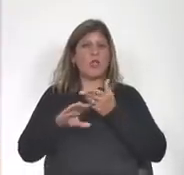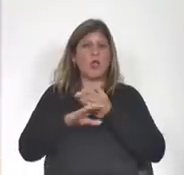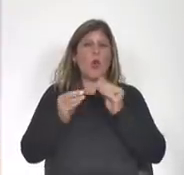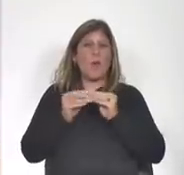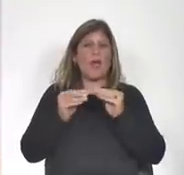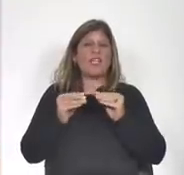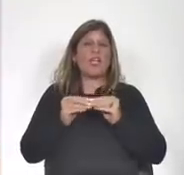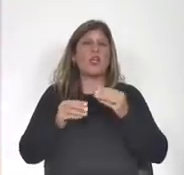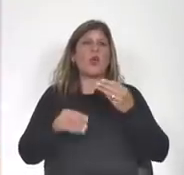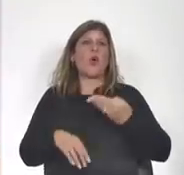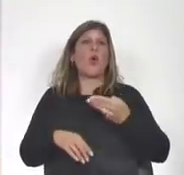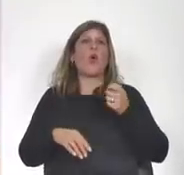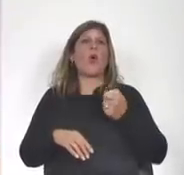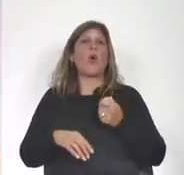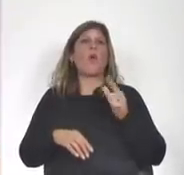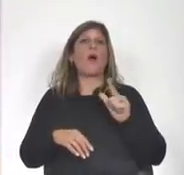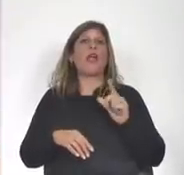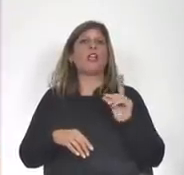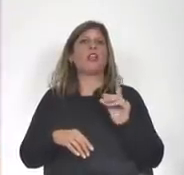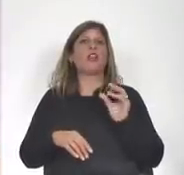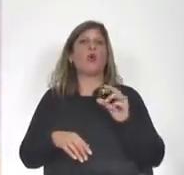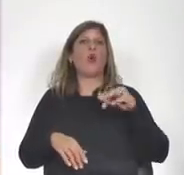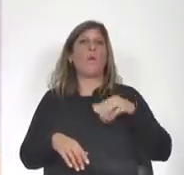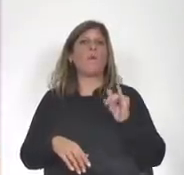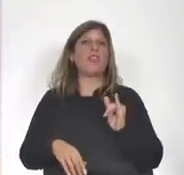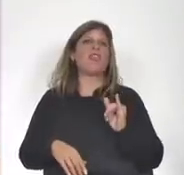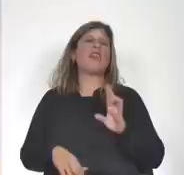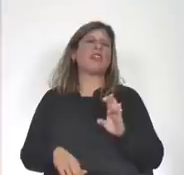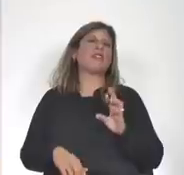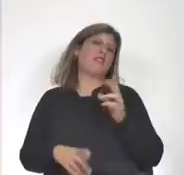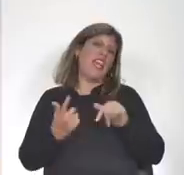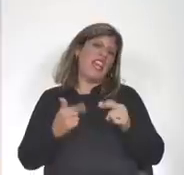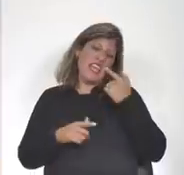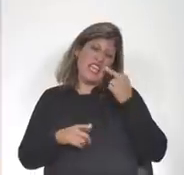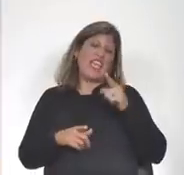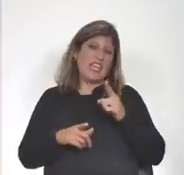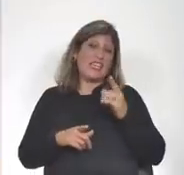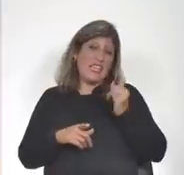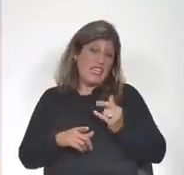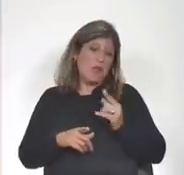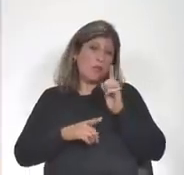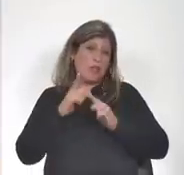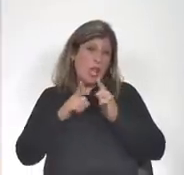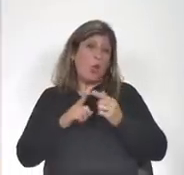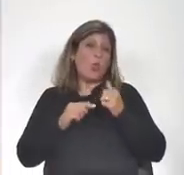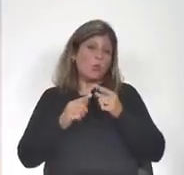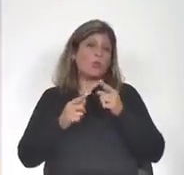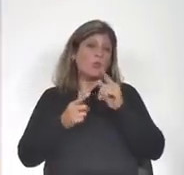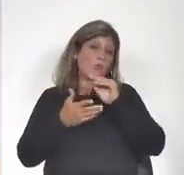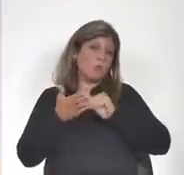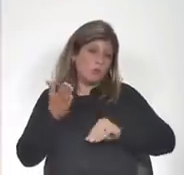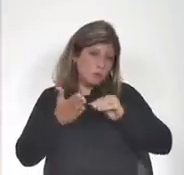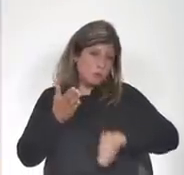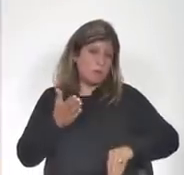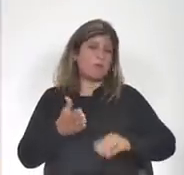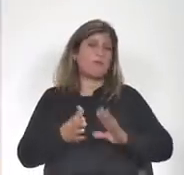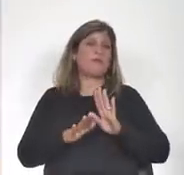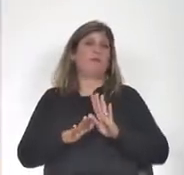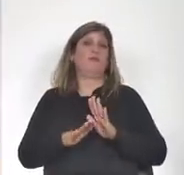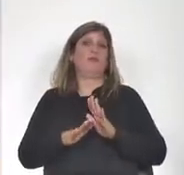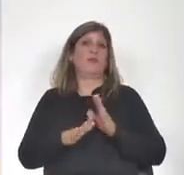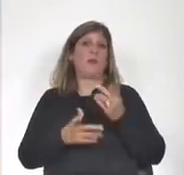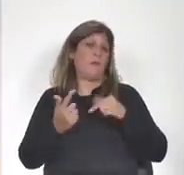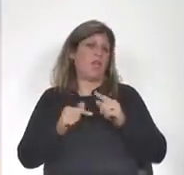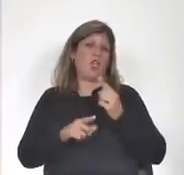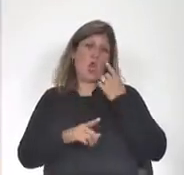que nos permitió obtener algún algún dato más ahora sobre la hora pero no